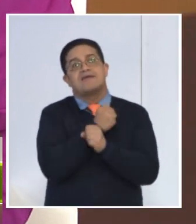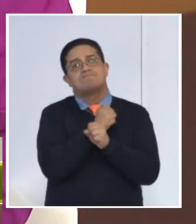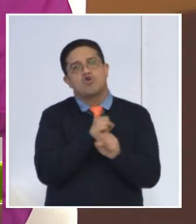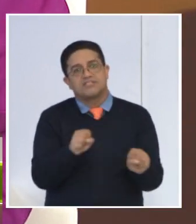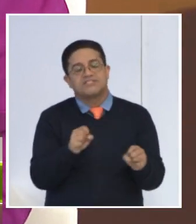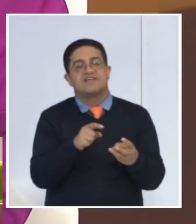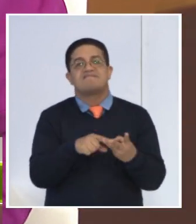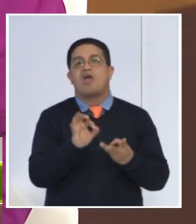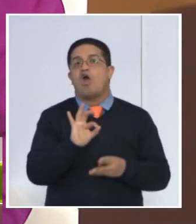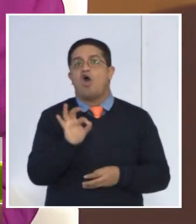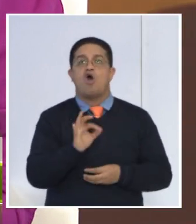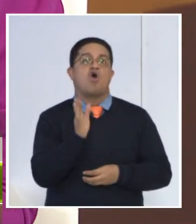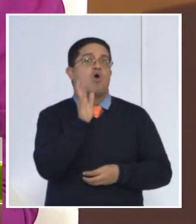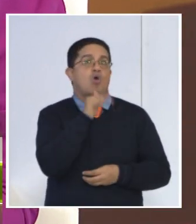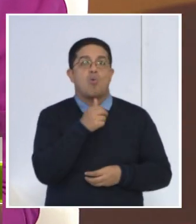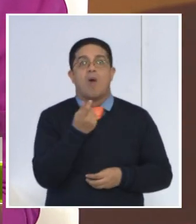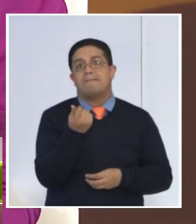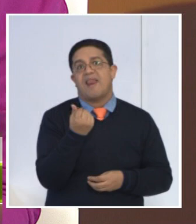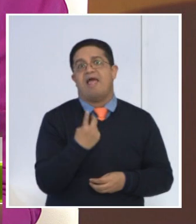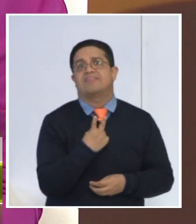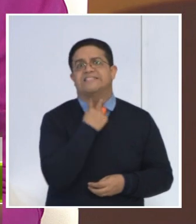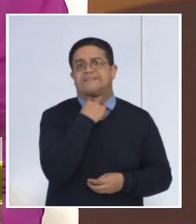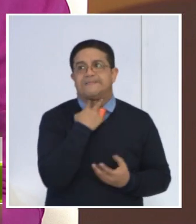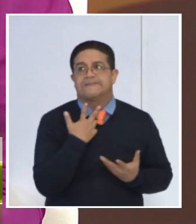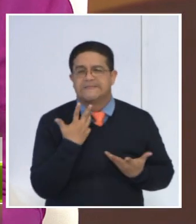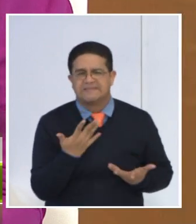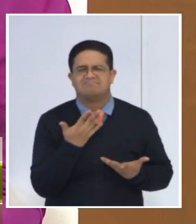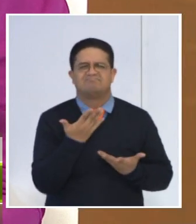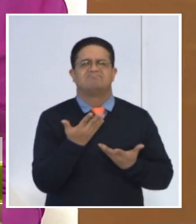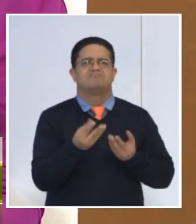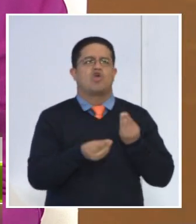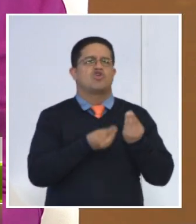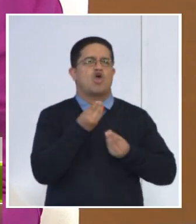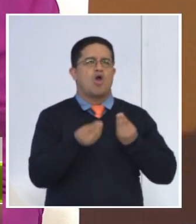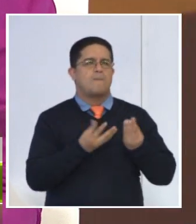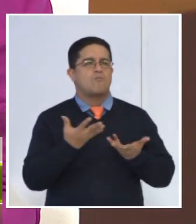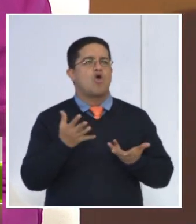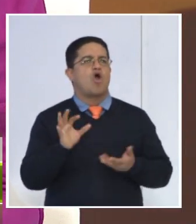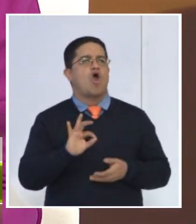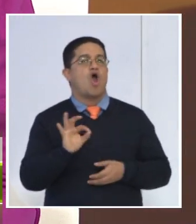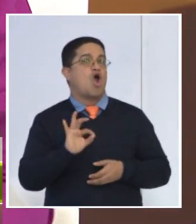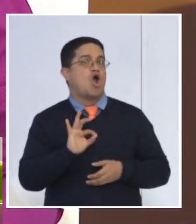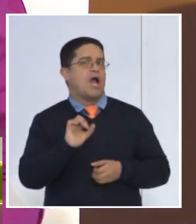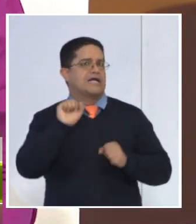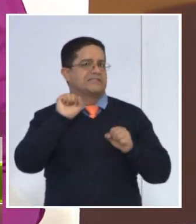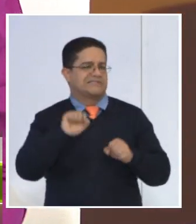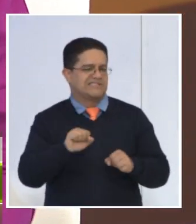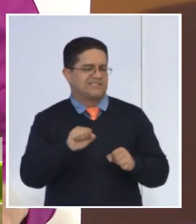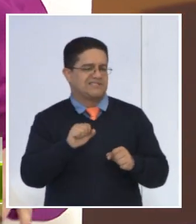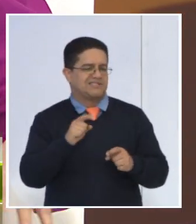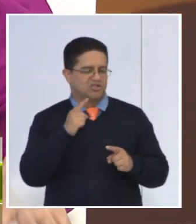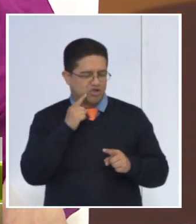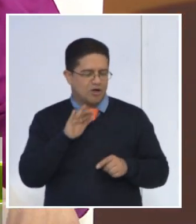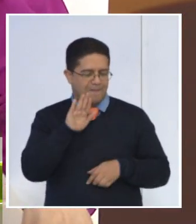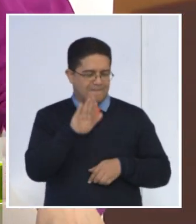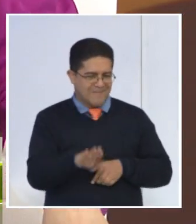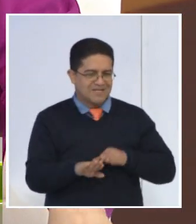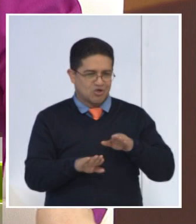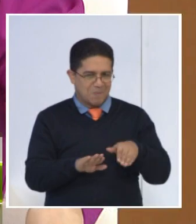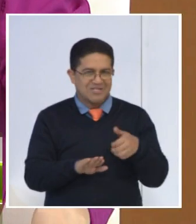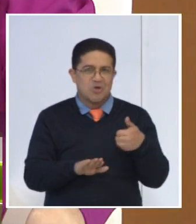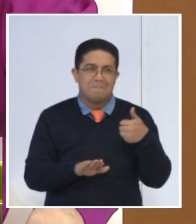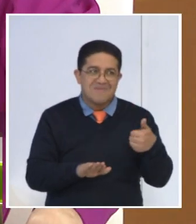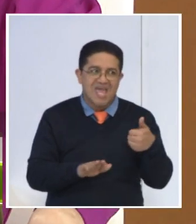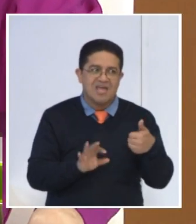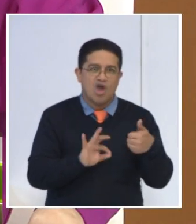monetario, qué tan alcanzable es hacerlo de esta manera, o si los mecanismos que estoy implementando realmente son los que me están